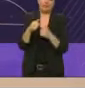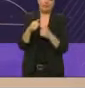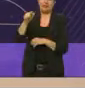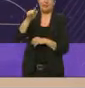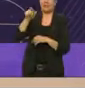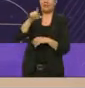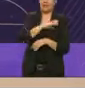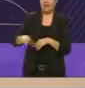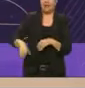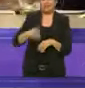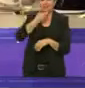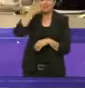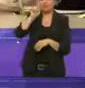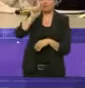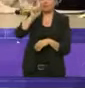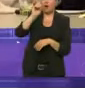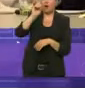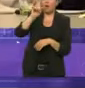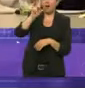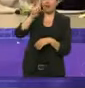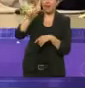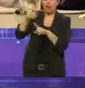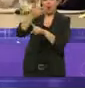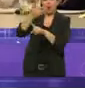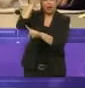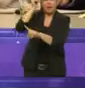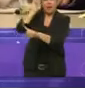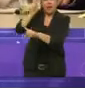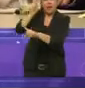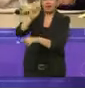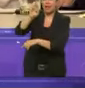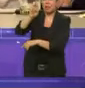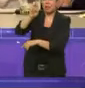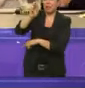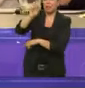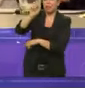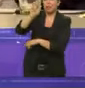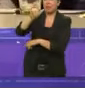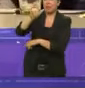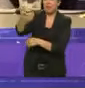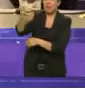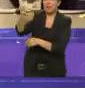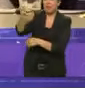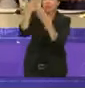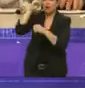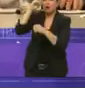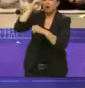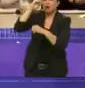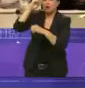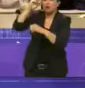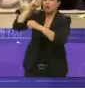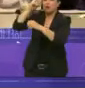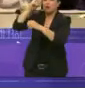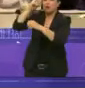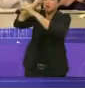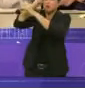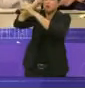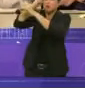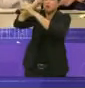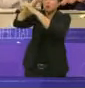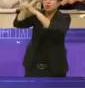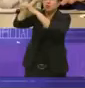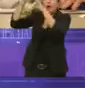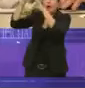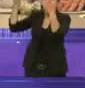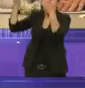Tawada no entiende que son las utopías, no tienen sueños, lo que tienen son negocios en la cabeza, por eso no